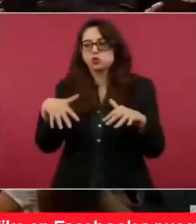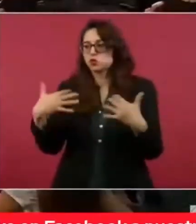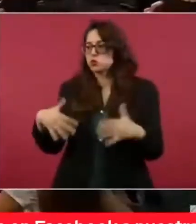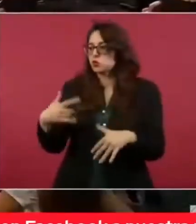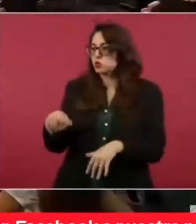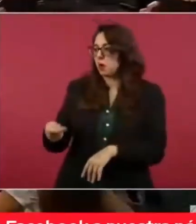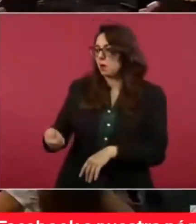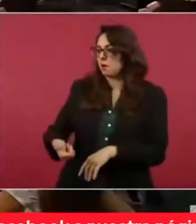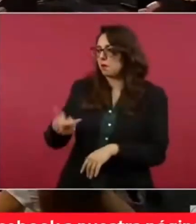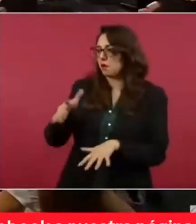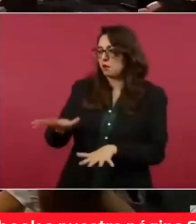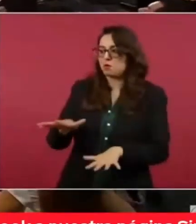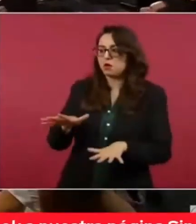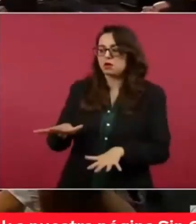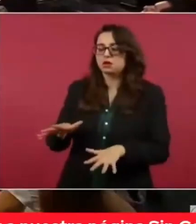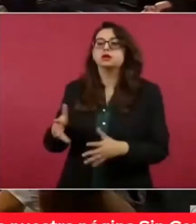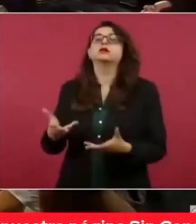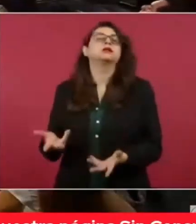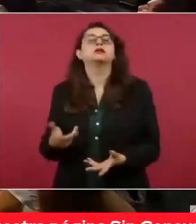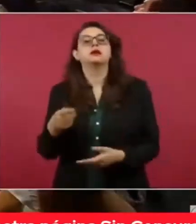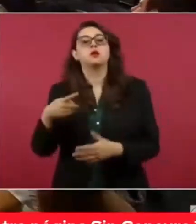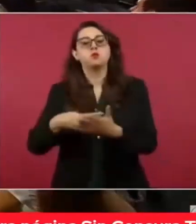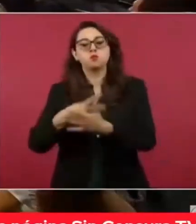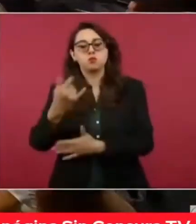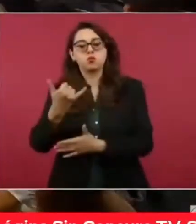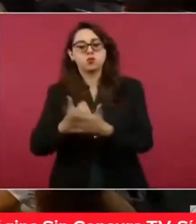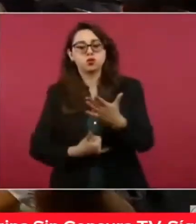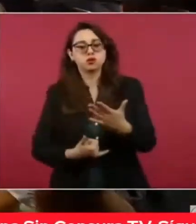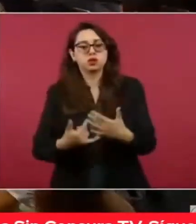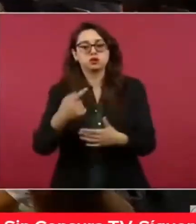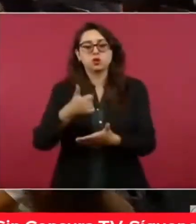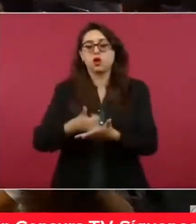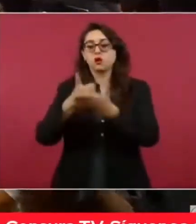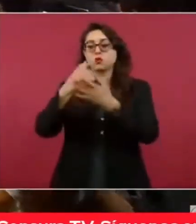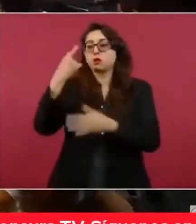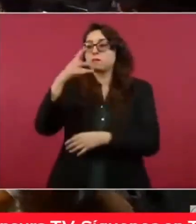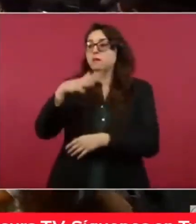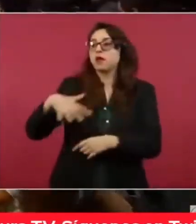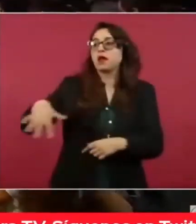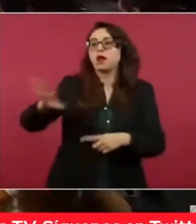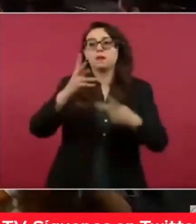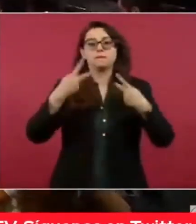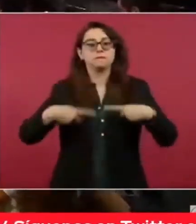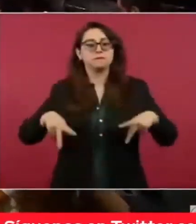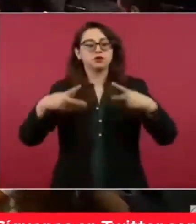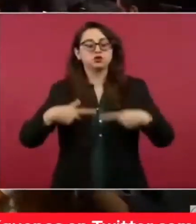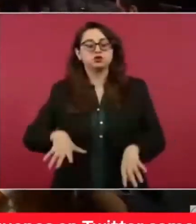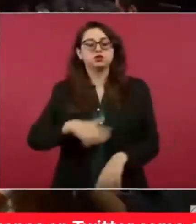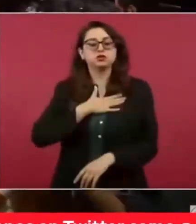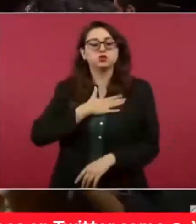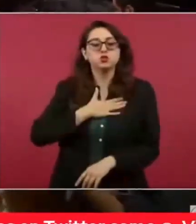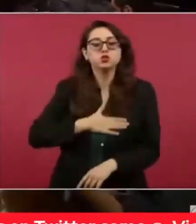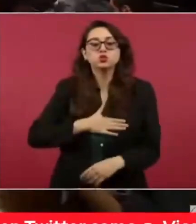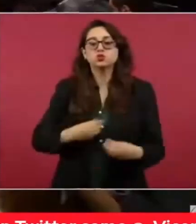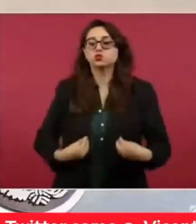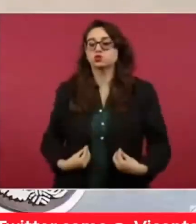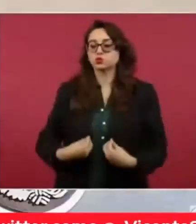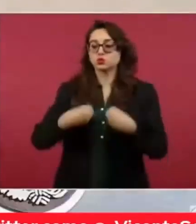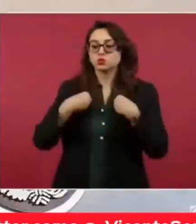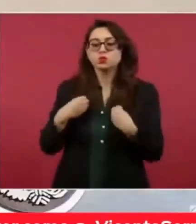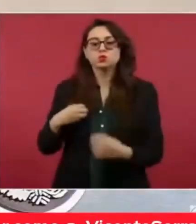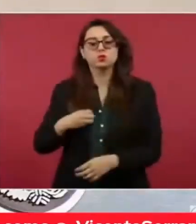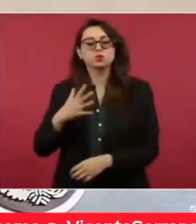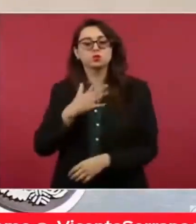beneficios de este proyecto en términos de justicia social, de creación de empleos de calidad, de